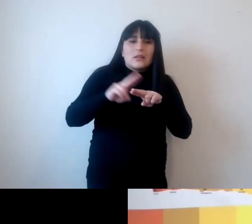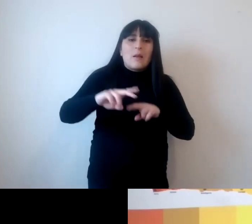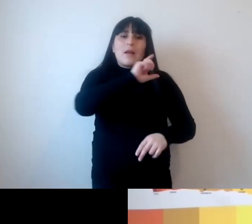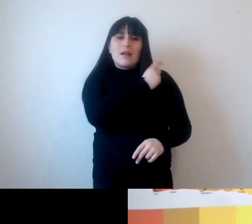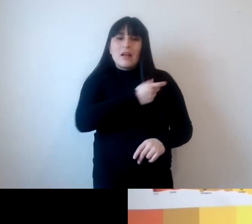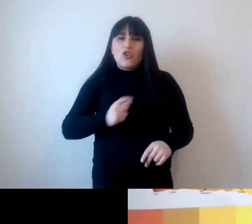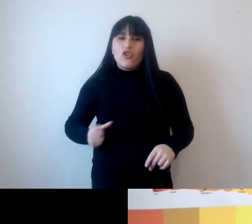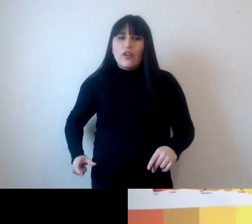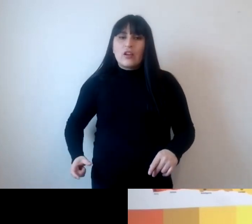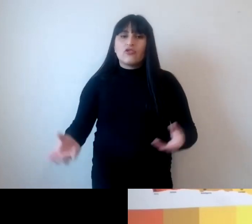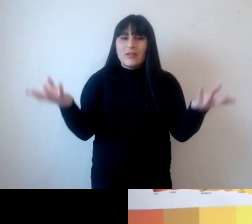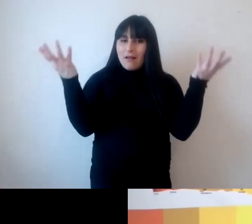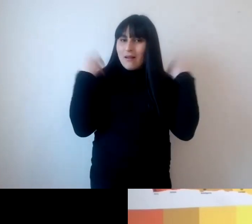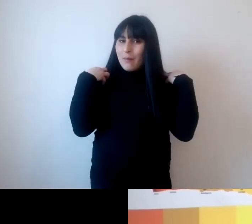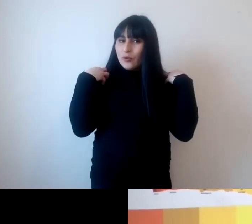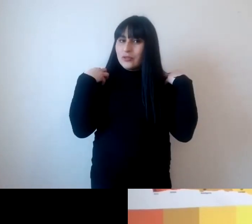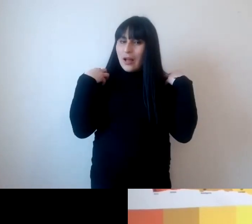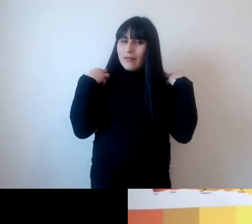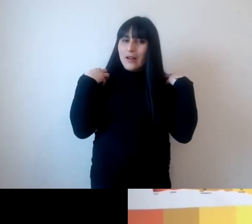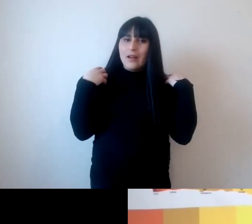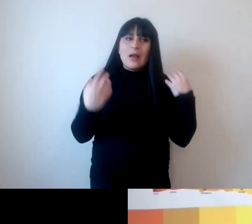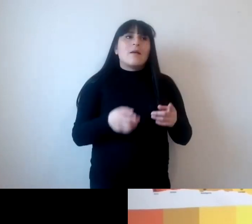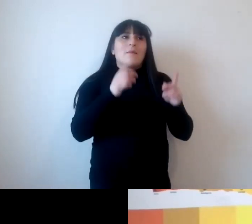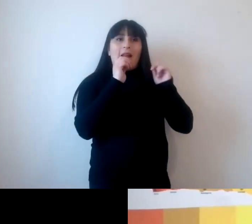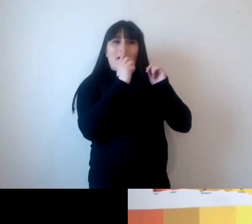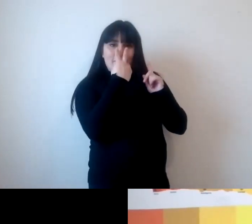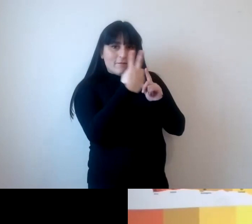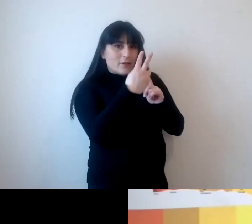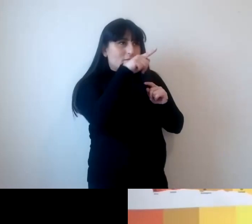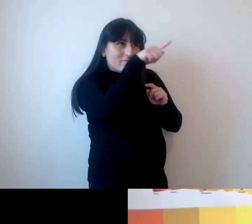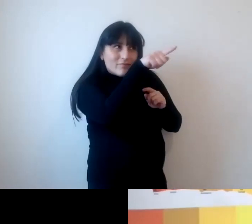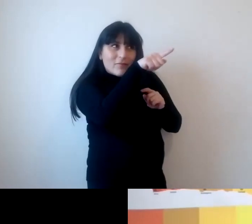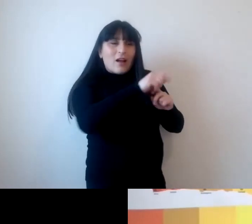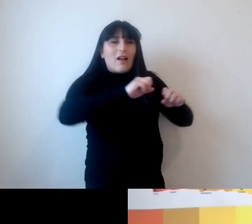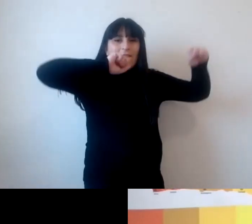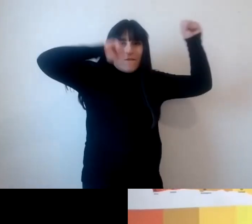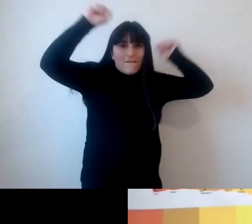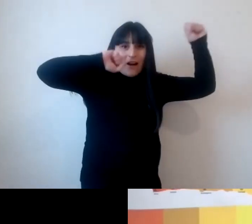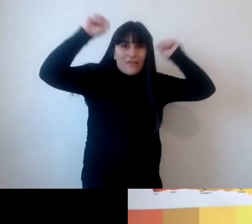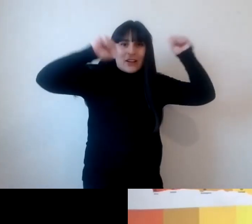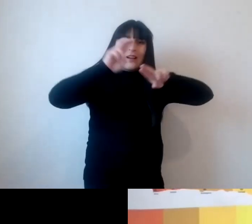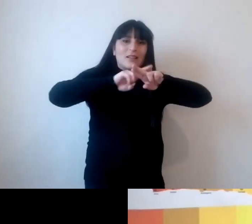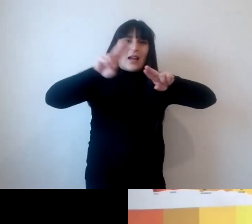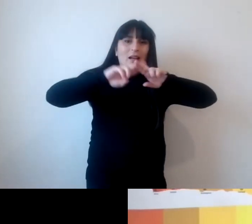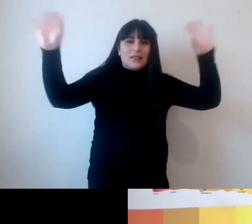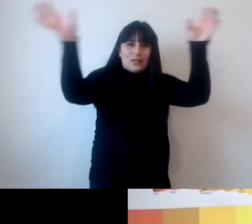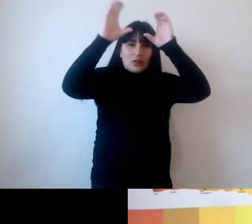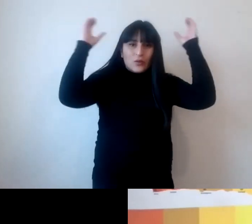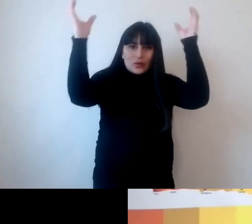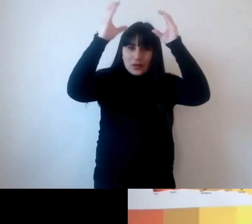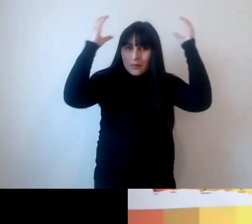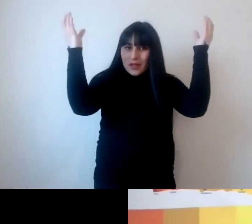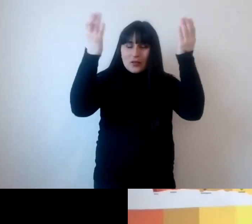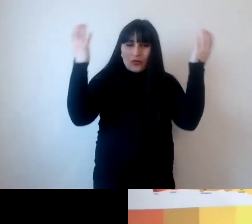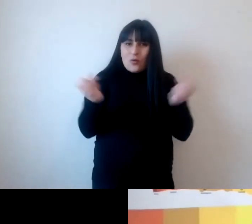y hagan responsables a las grandes industrias que generan la mayor cantidad de emisiones esto considerando que si bien podemos